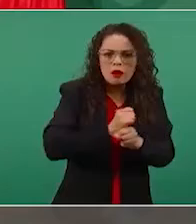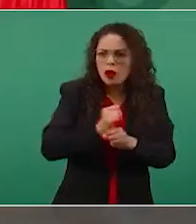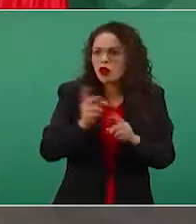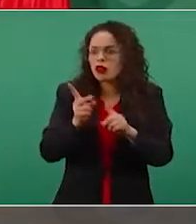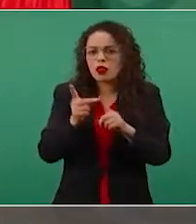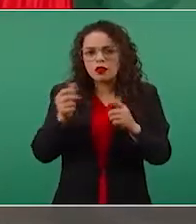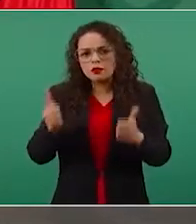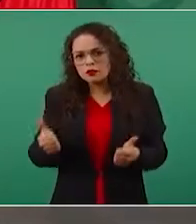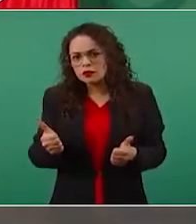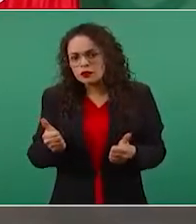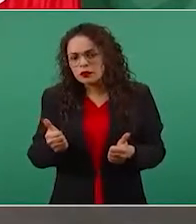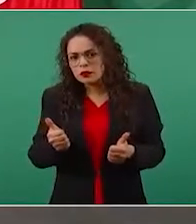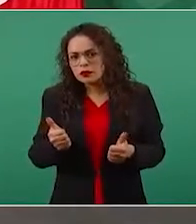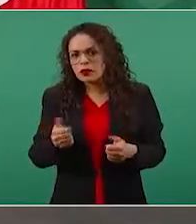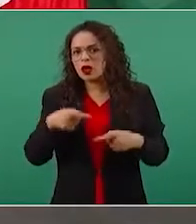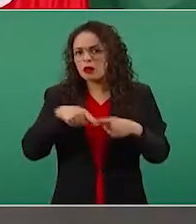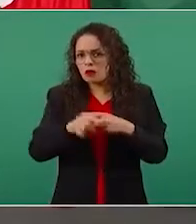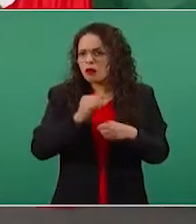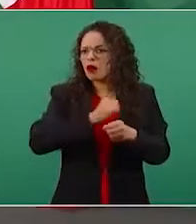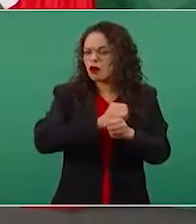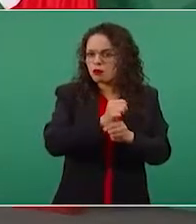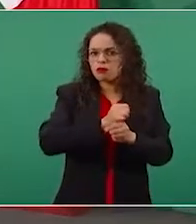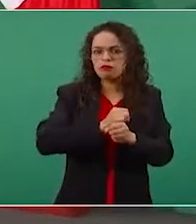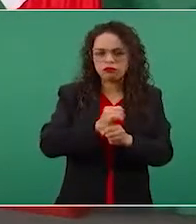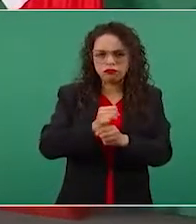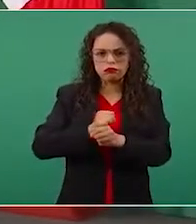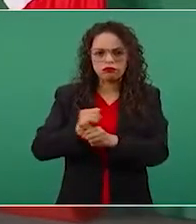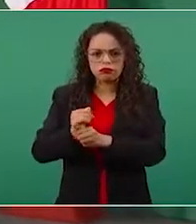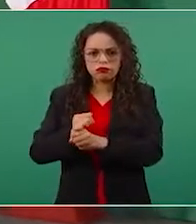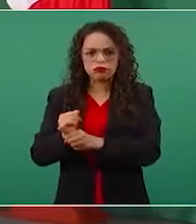y un participante